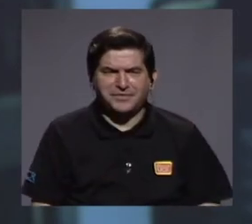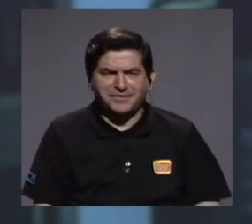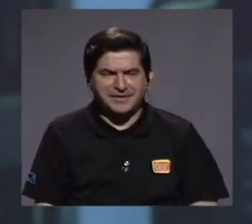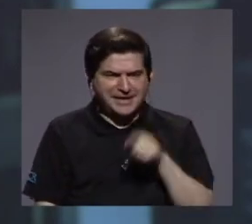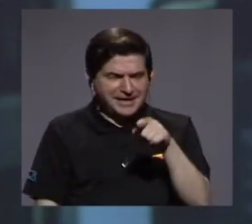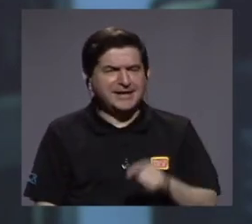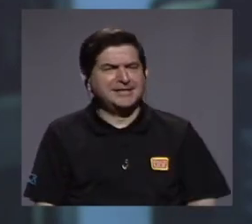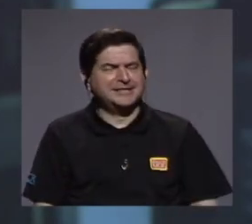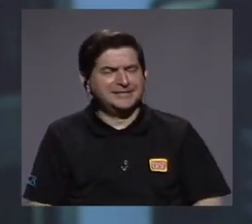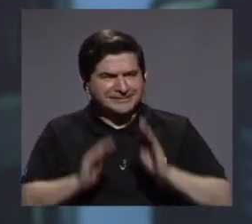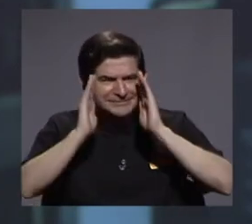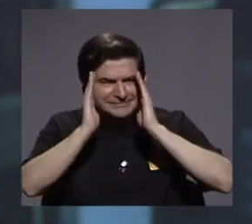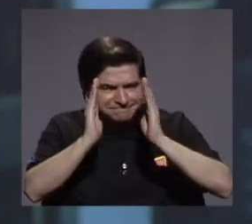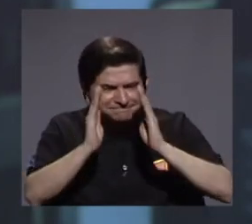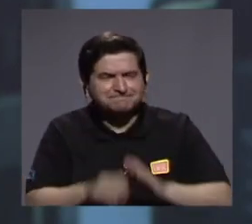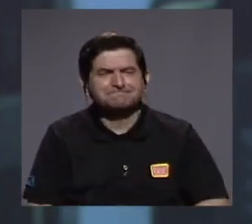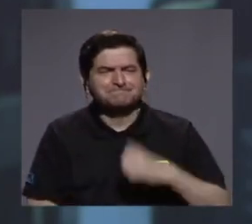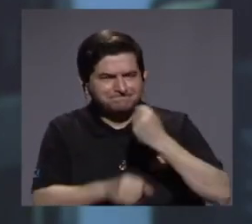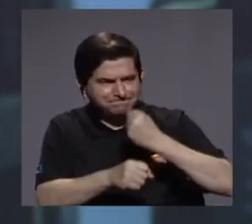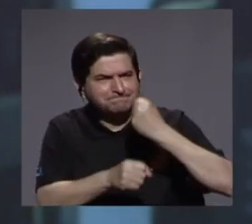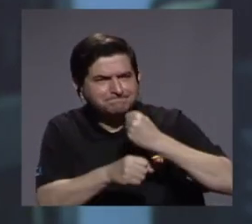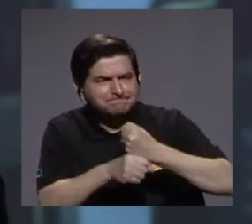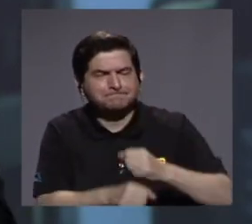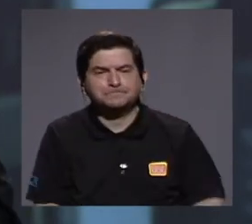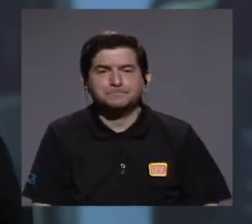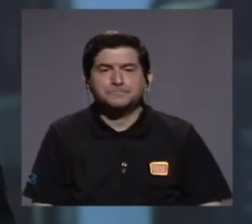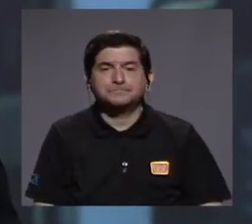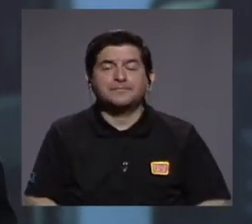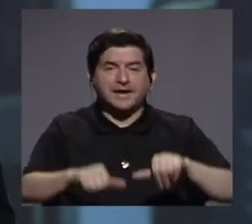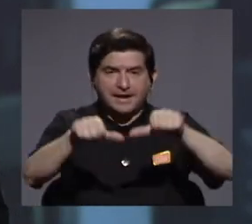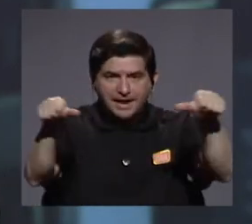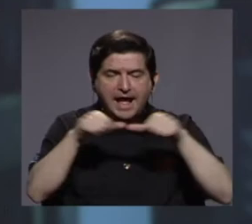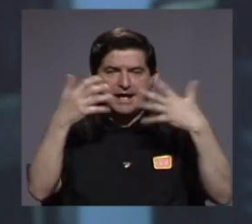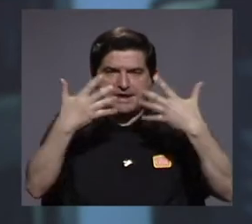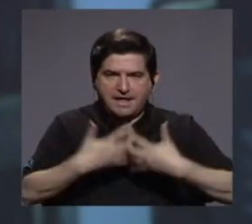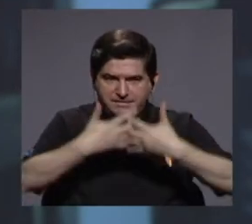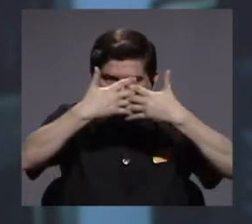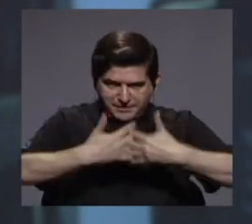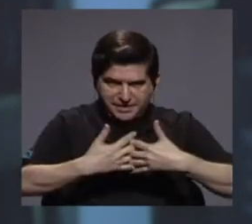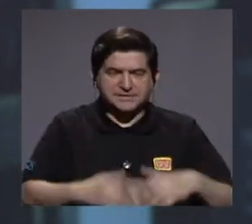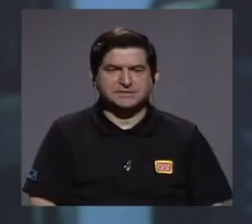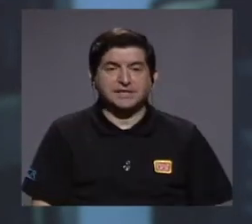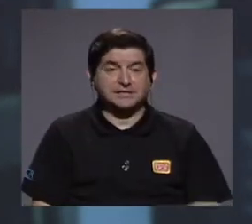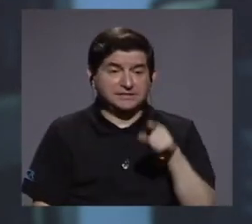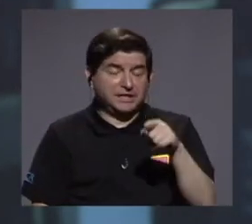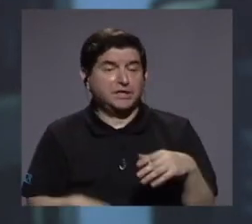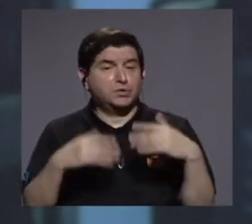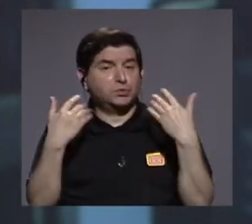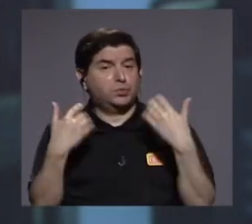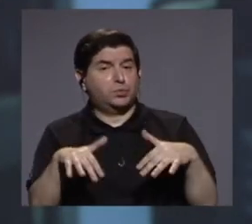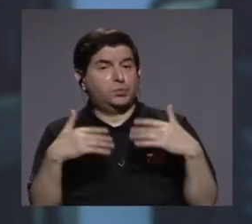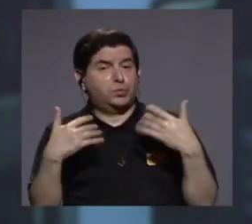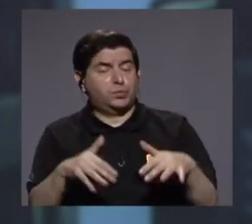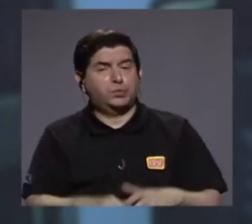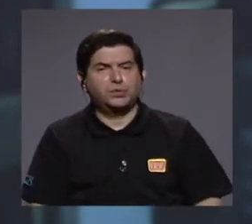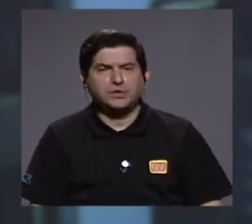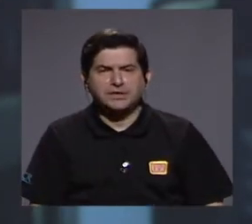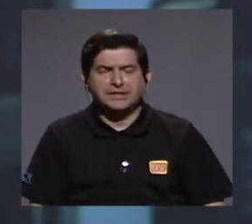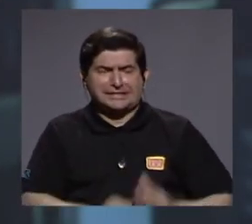reiterar el esfuerzo ha sido el sector empresarial. El sector empresarial ha cargado con un